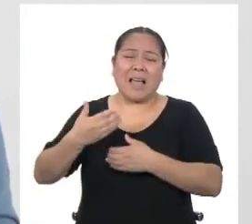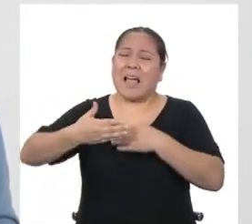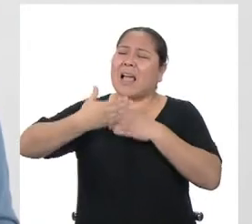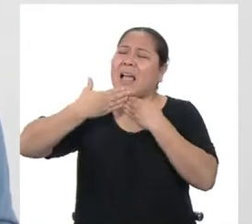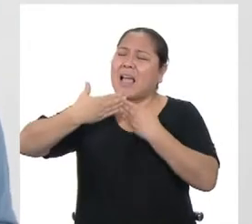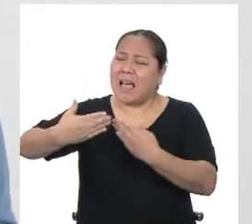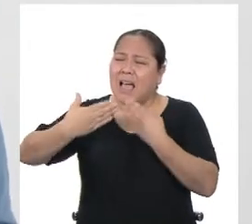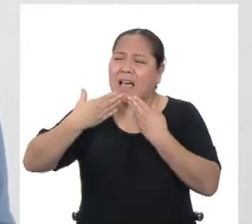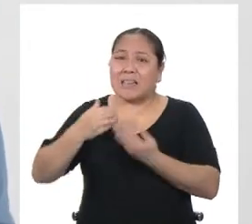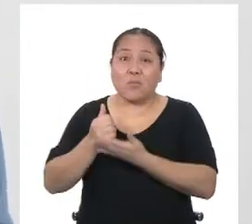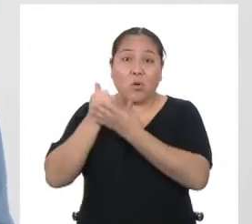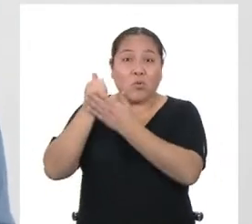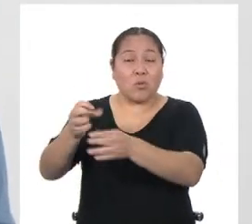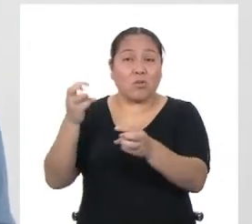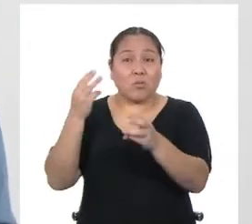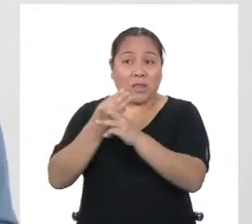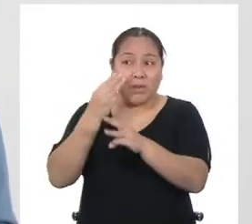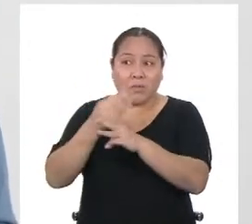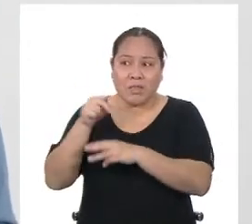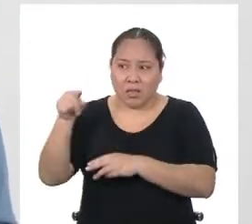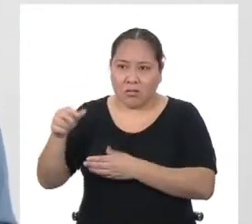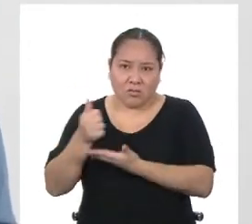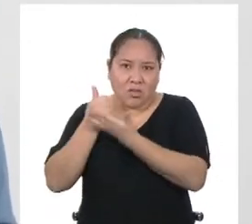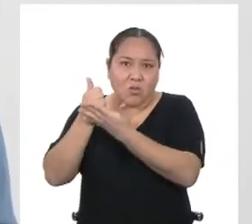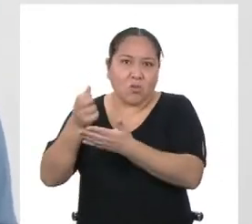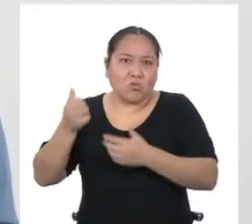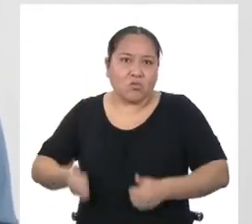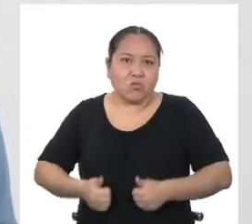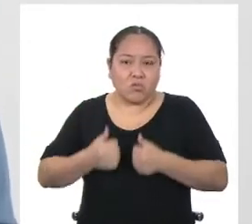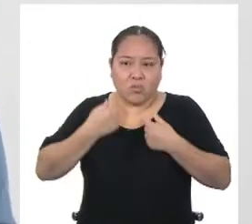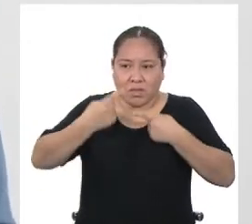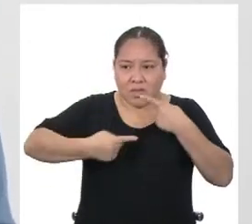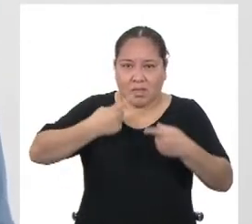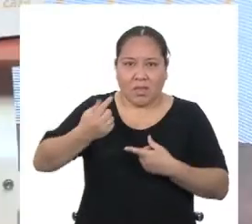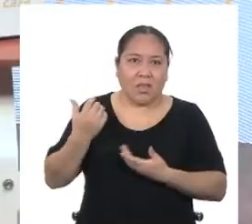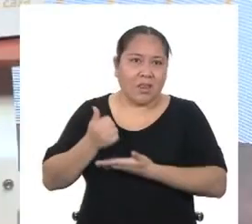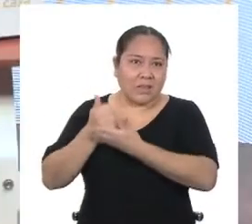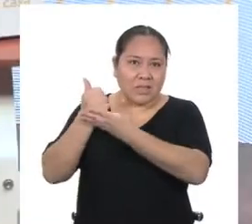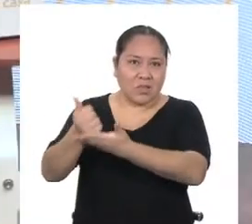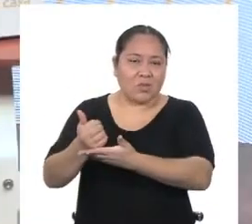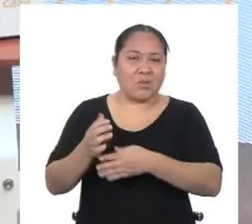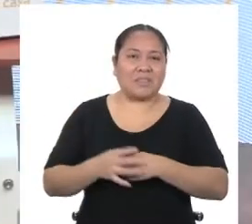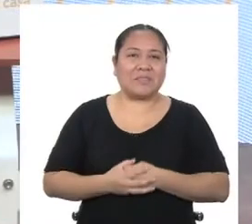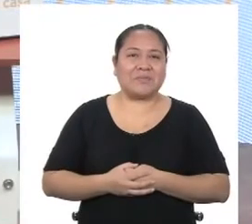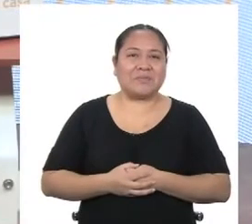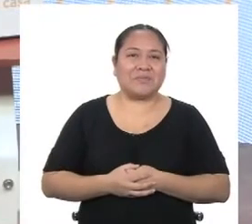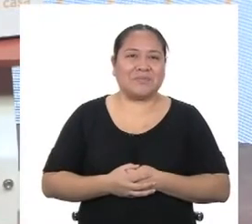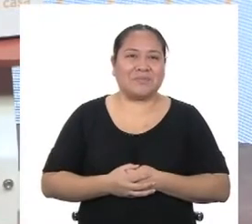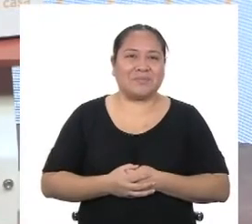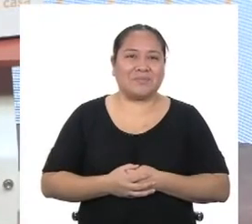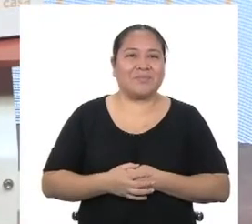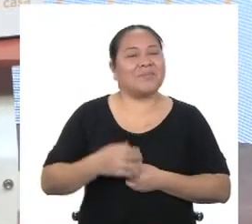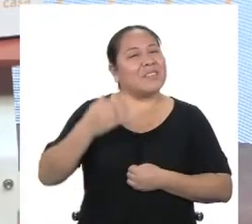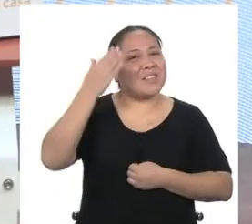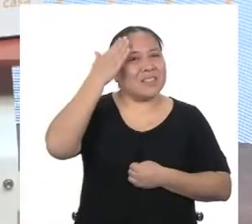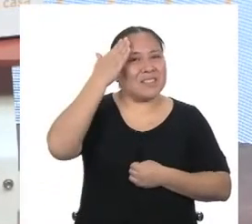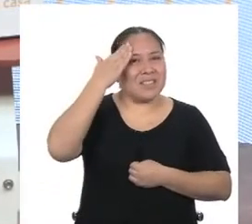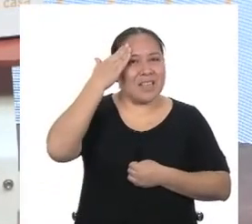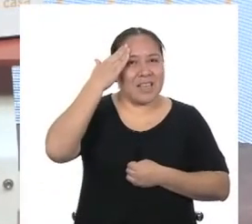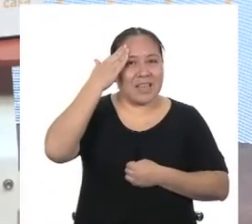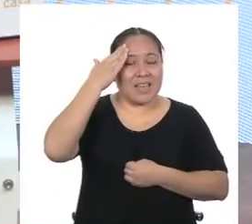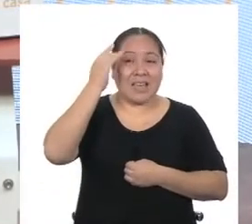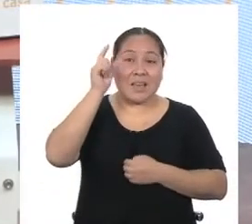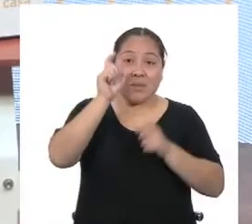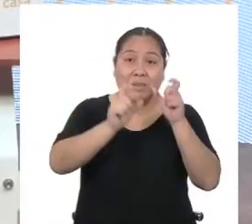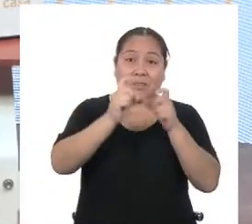resolviendo situaciones reales que les ha servido para la vida. Estoy segurísima de que quienes nos están viendo desde